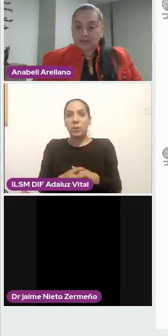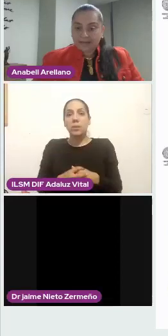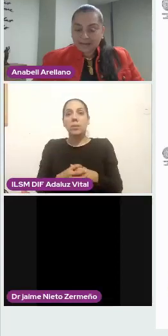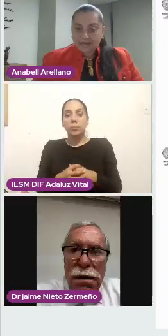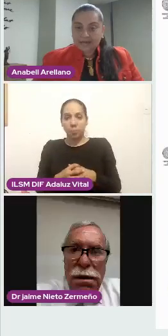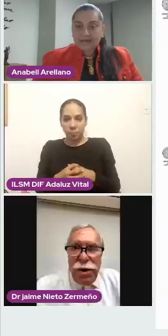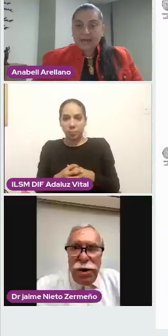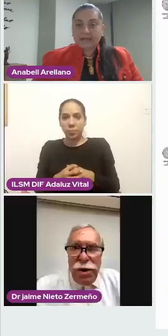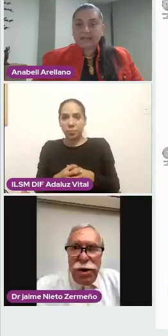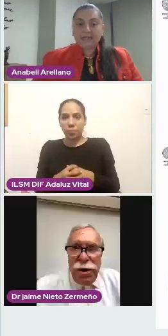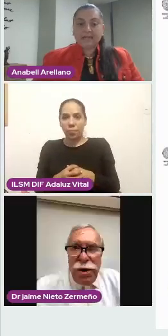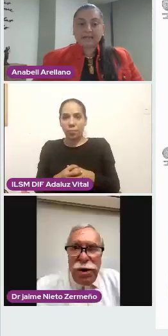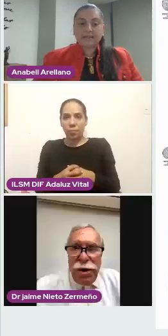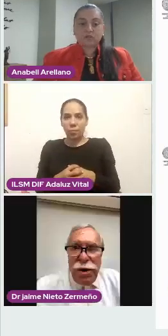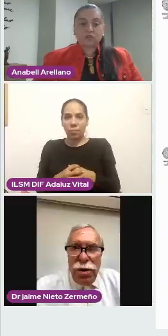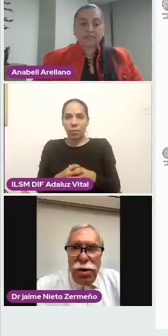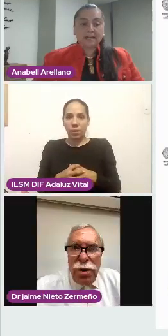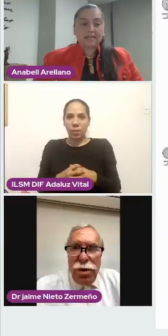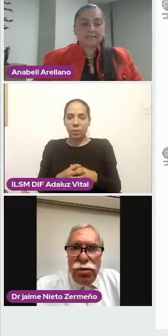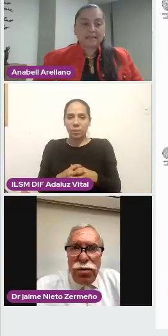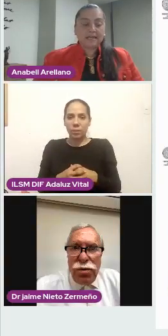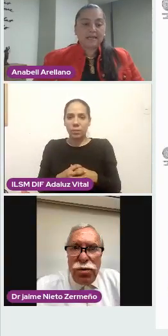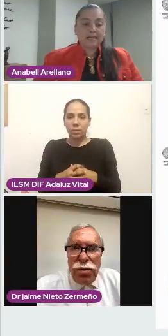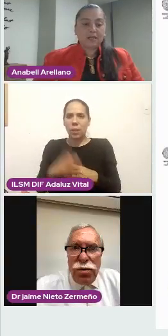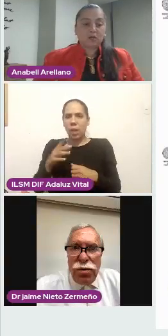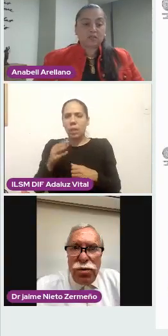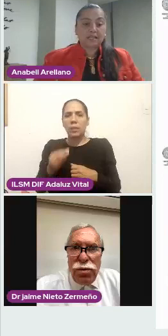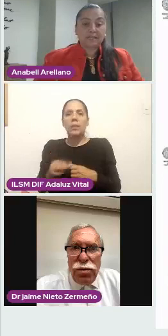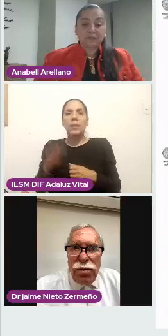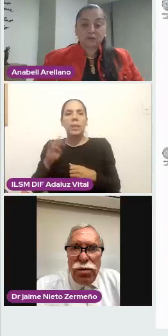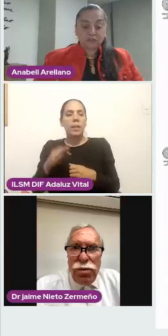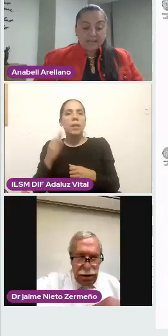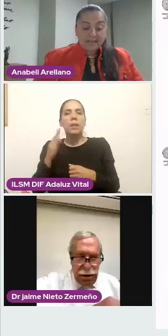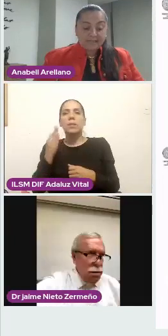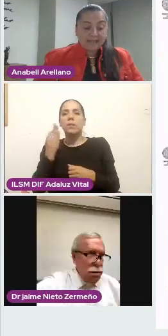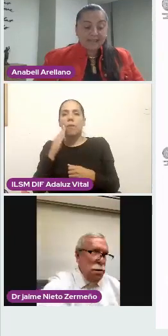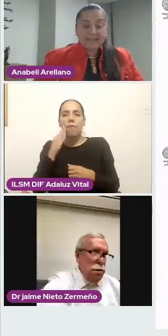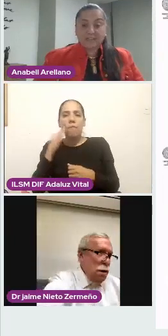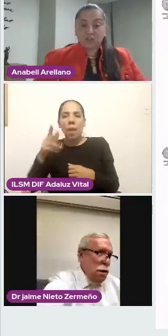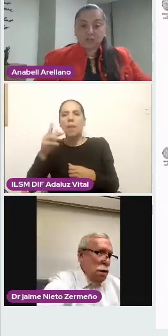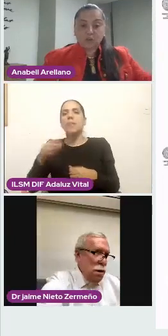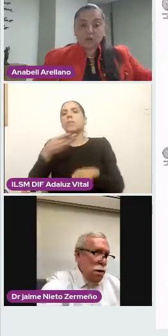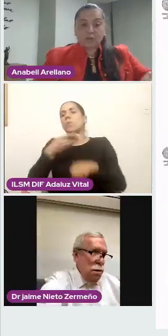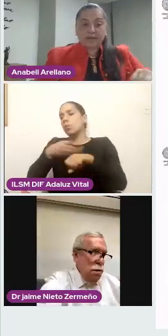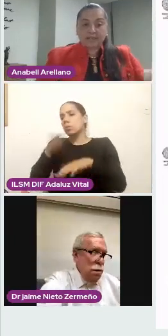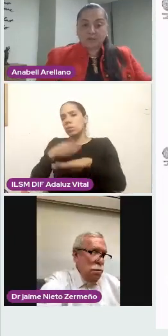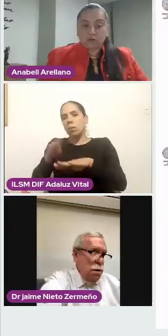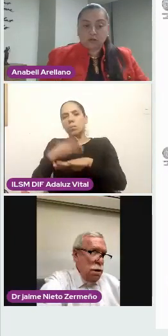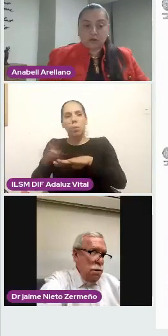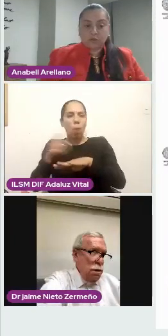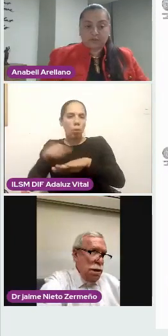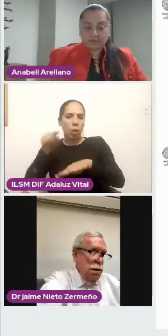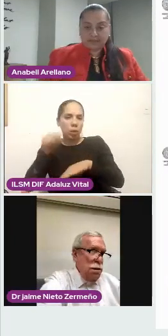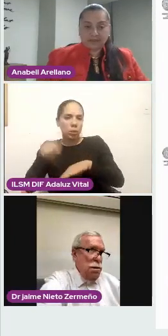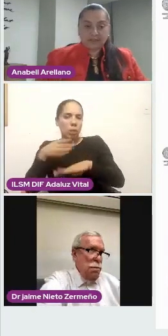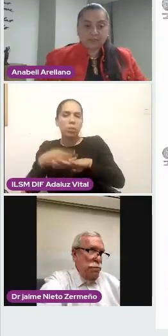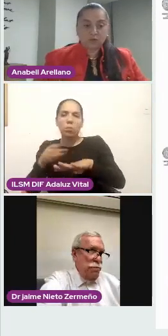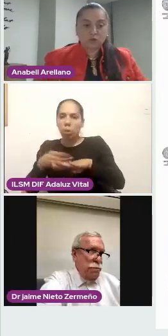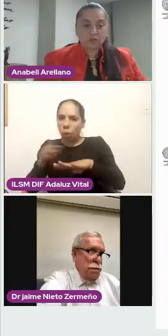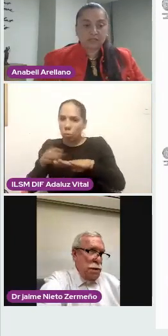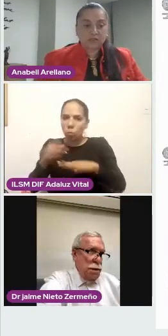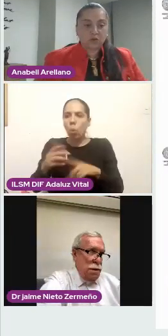a ver, vamos a dejar aquí en las redes sociales los teléfonos de la dirección que voy compartiendo, lo que, bueno, pues,